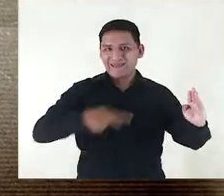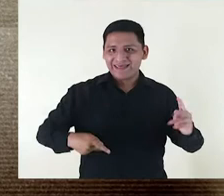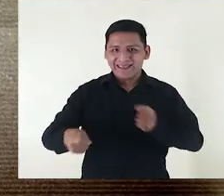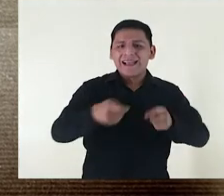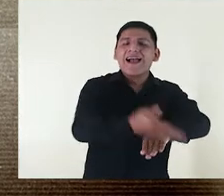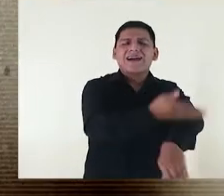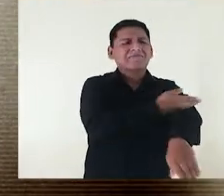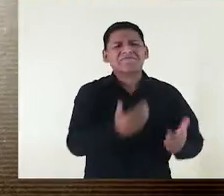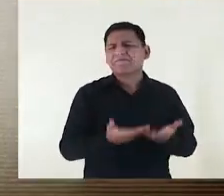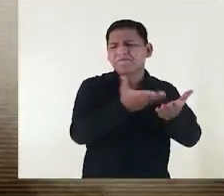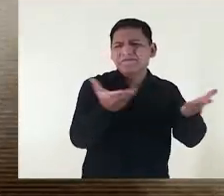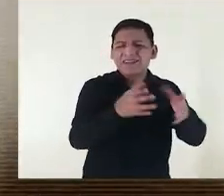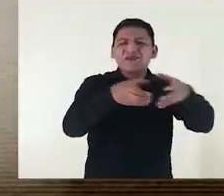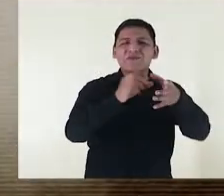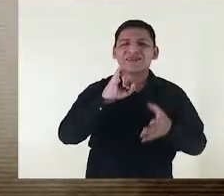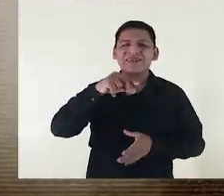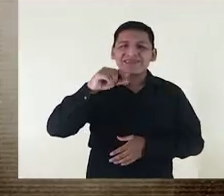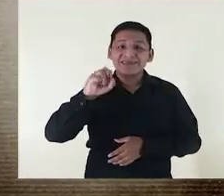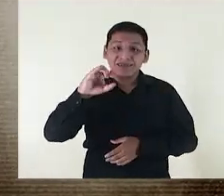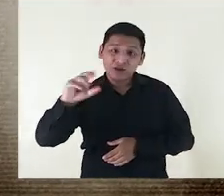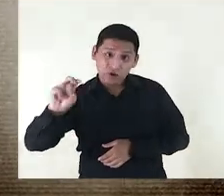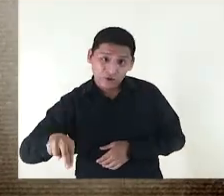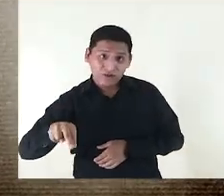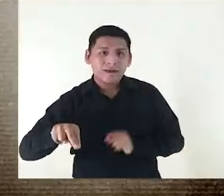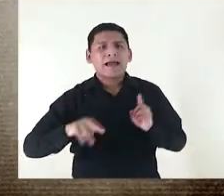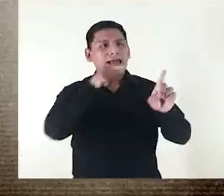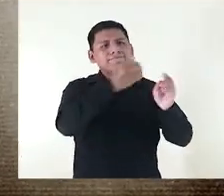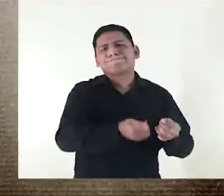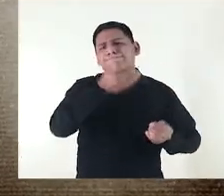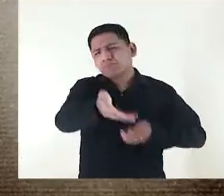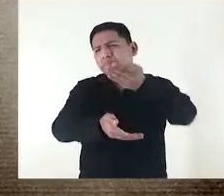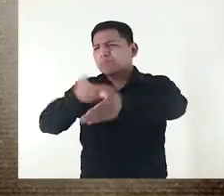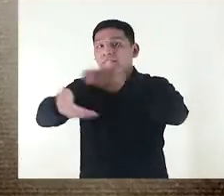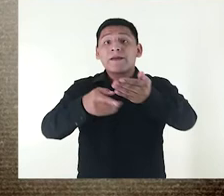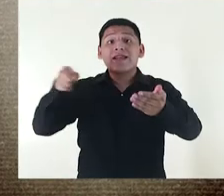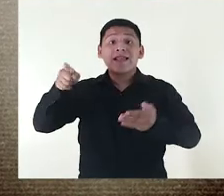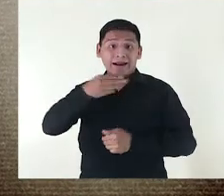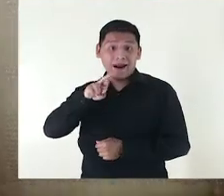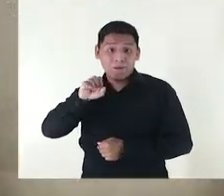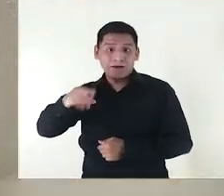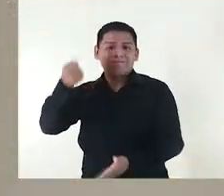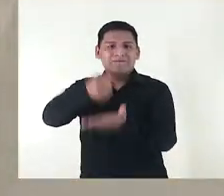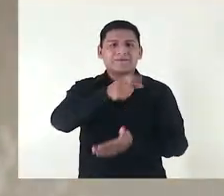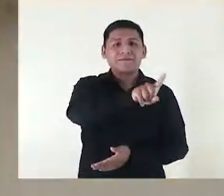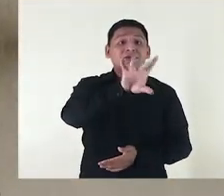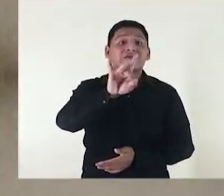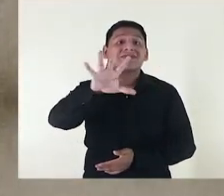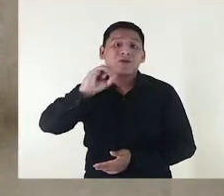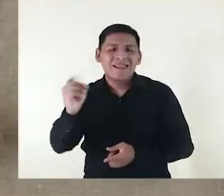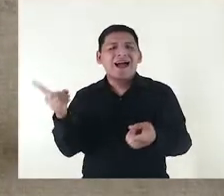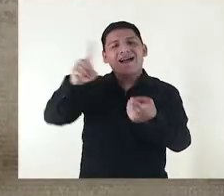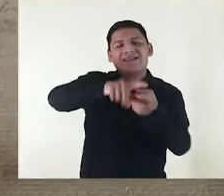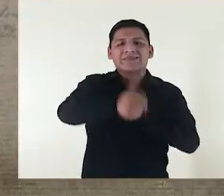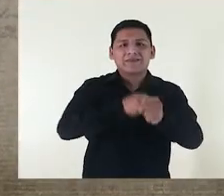virreinal, que le perteneció originalmente a la Inquisición. Pasó por muchas manos y Castilla la compró en 1850, viviendo